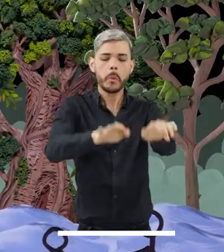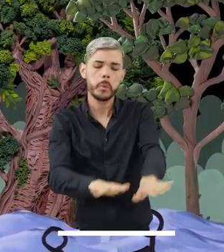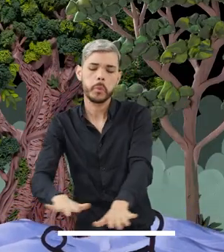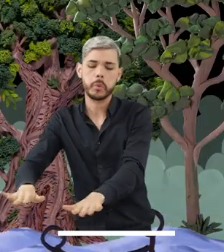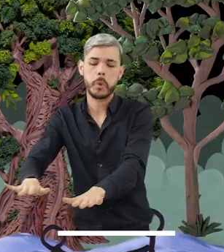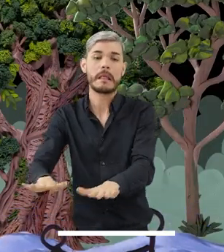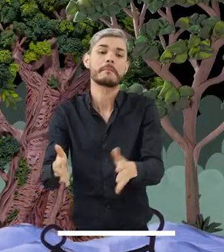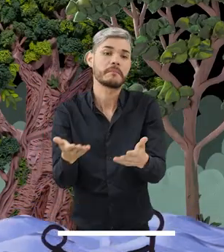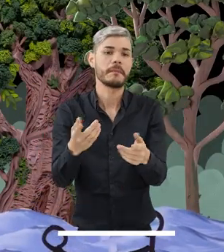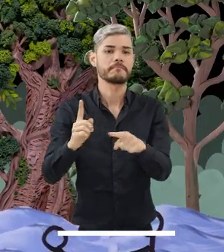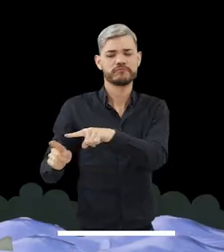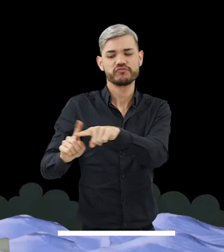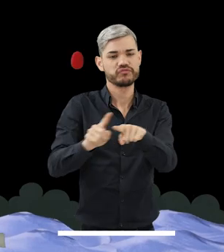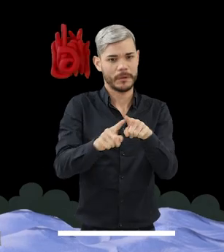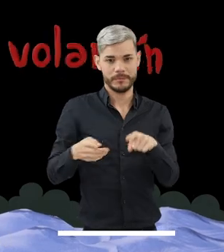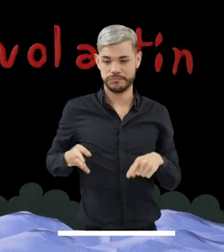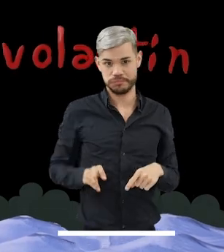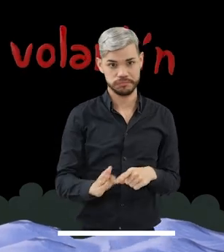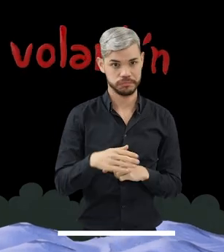peces.